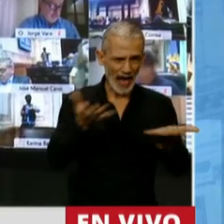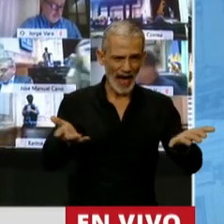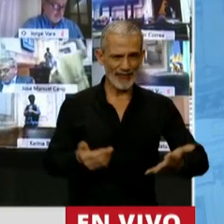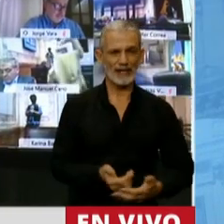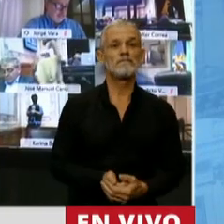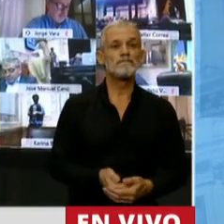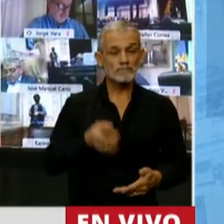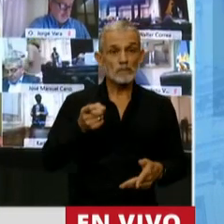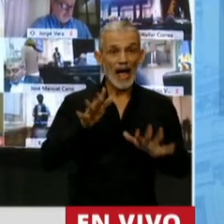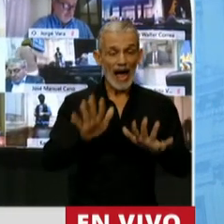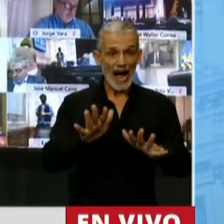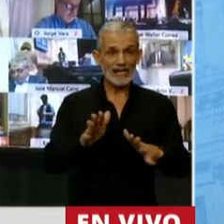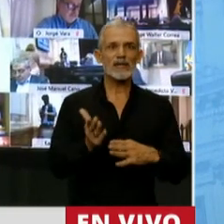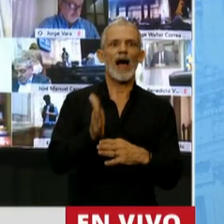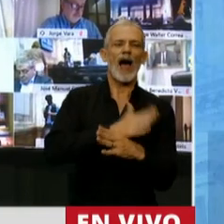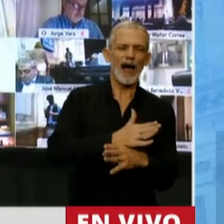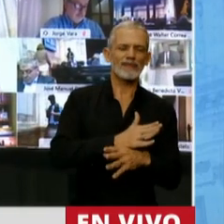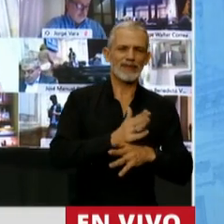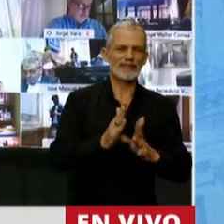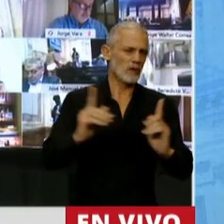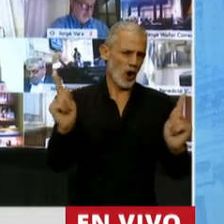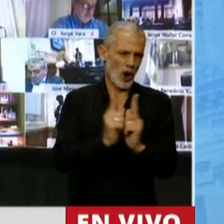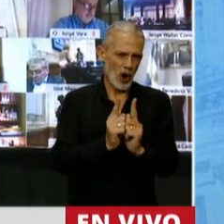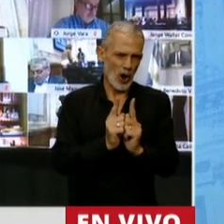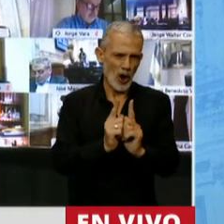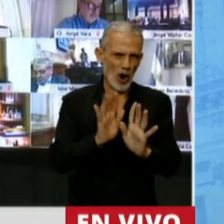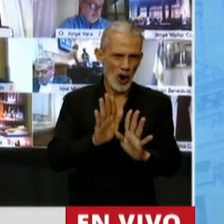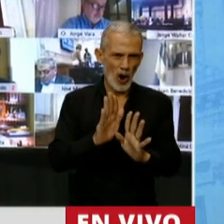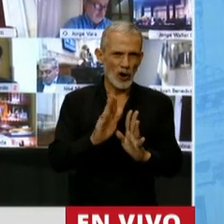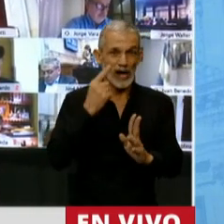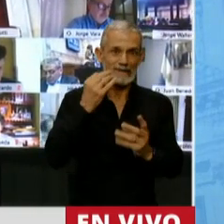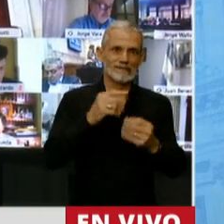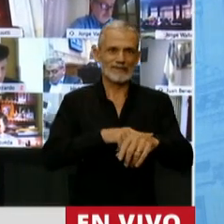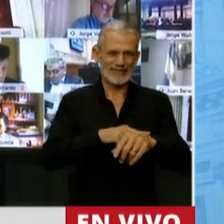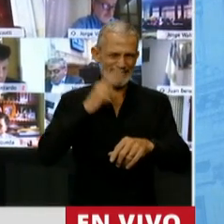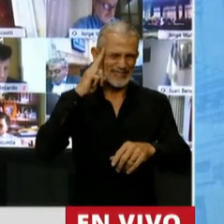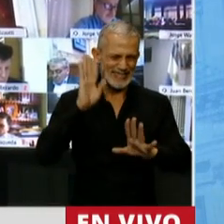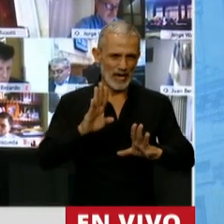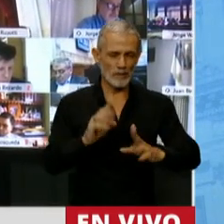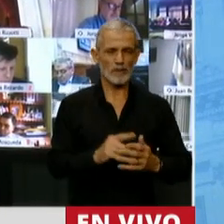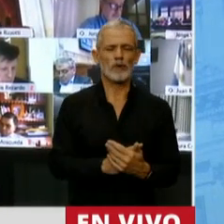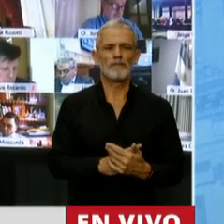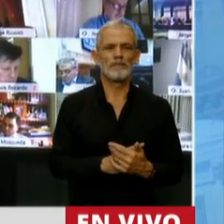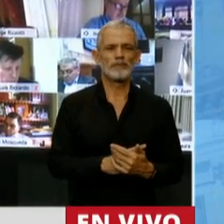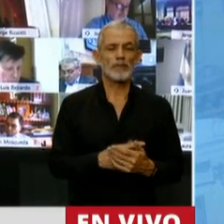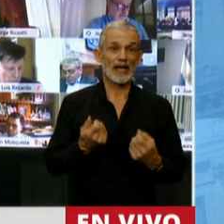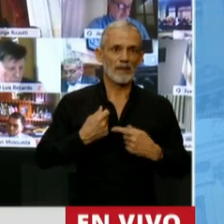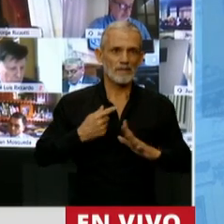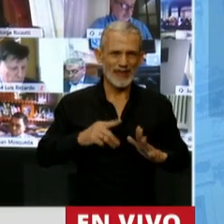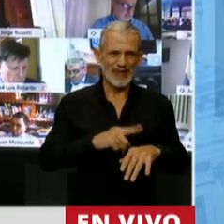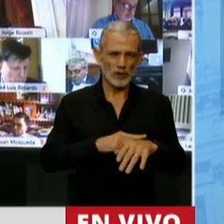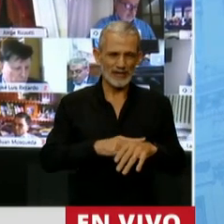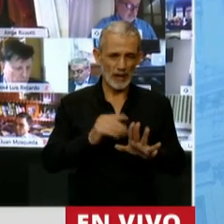Ese es el escenario previo en apretada síntesis y tratando de respetar al máximo los tiempos que me han dado.